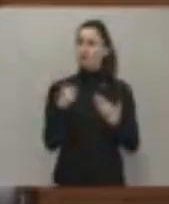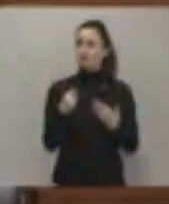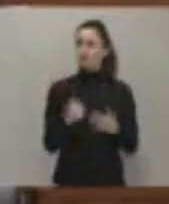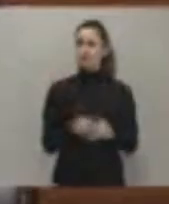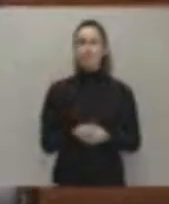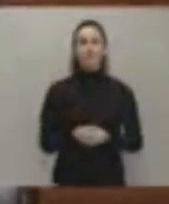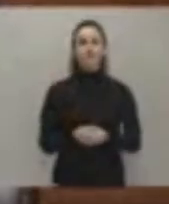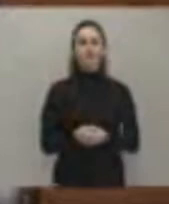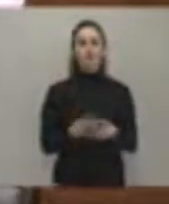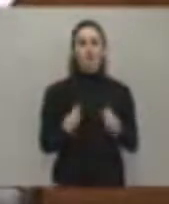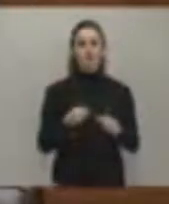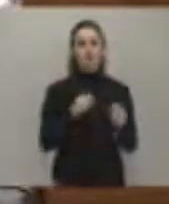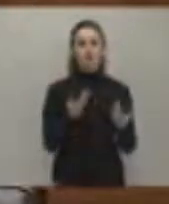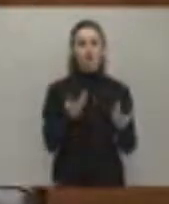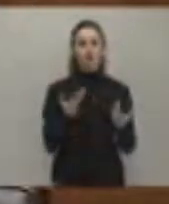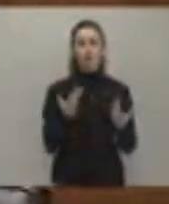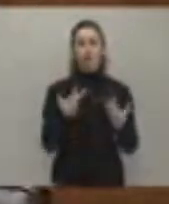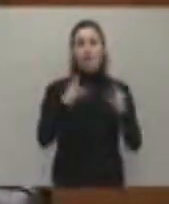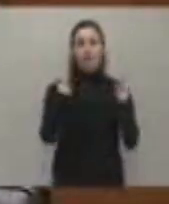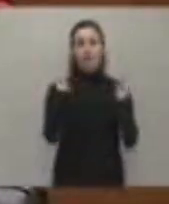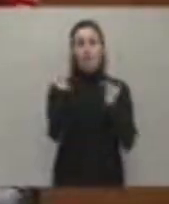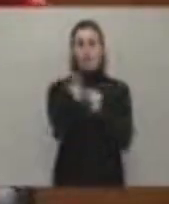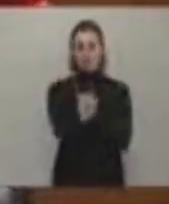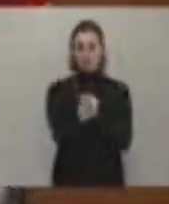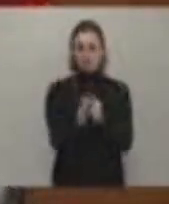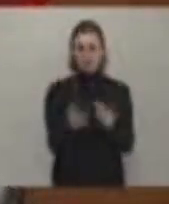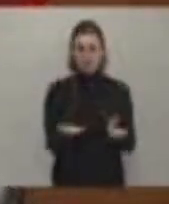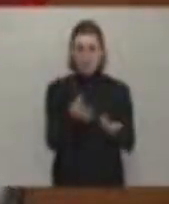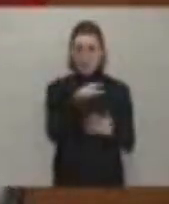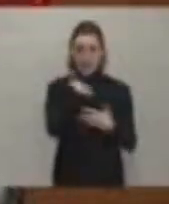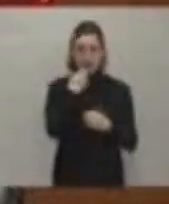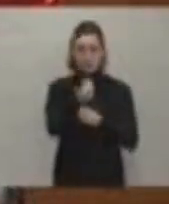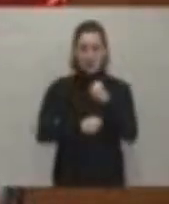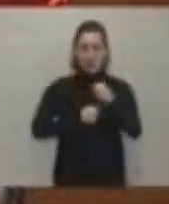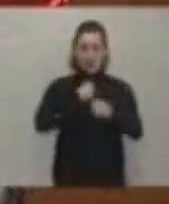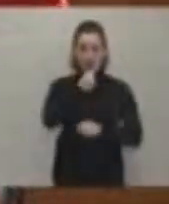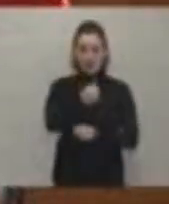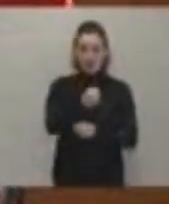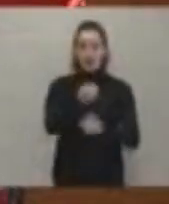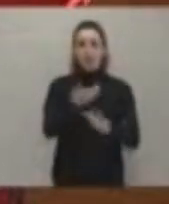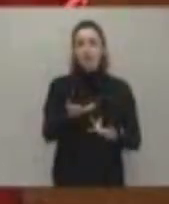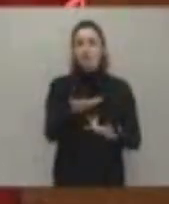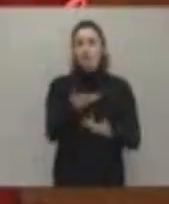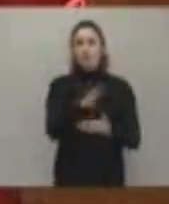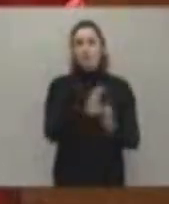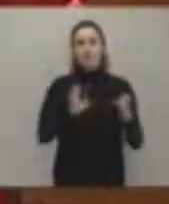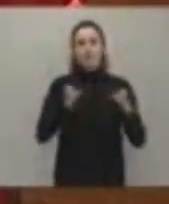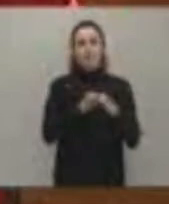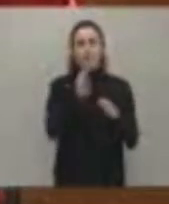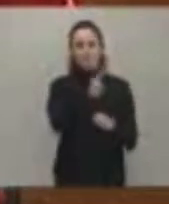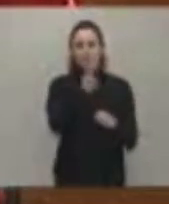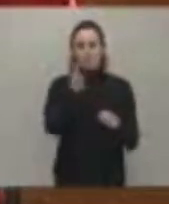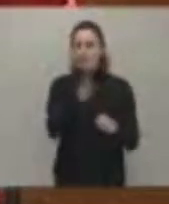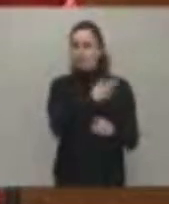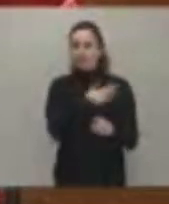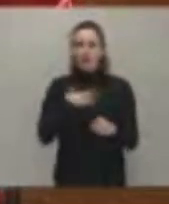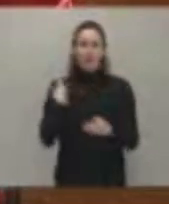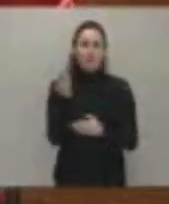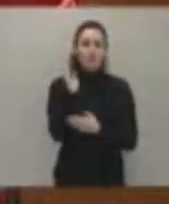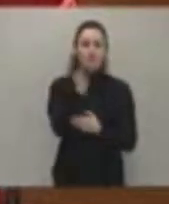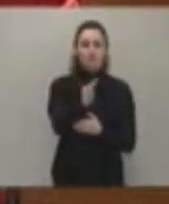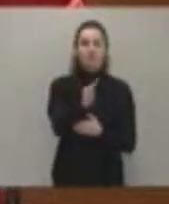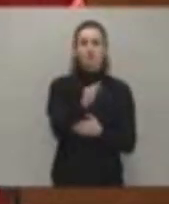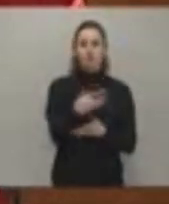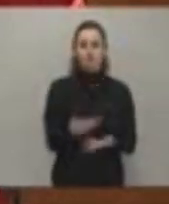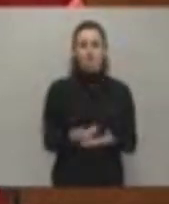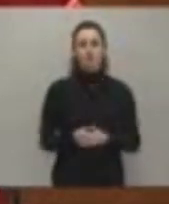Esta última pregunta, en la actual legislatura, el Grupo Parlamentario Popular le quiere formular la siguiente.